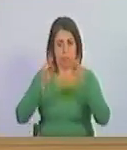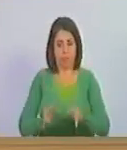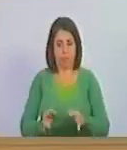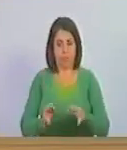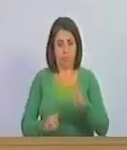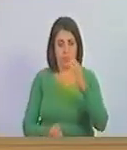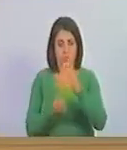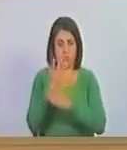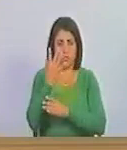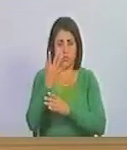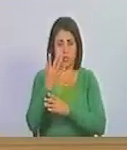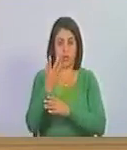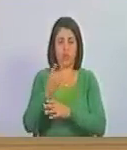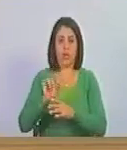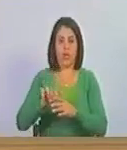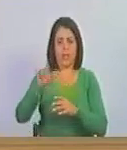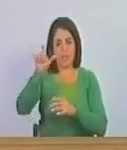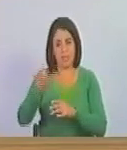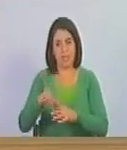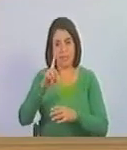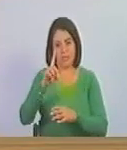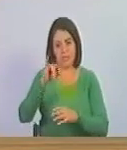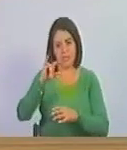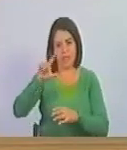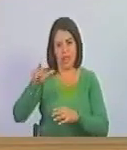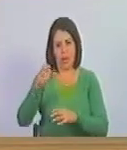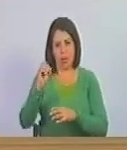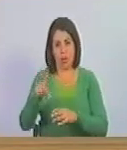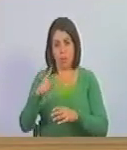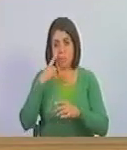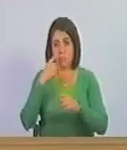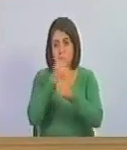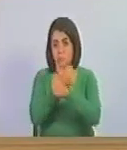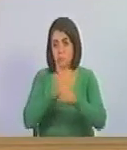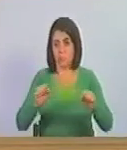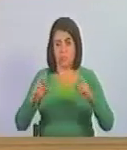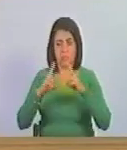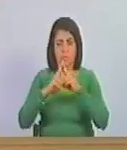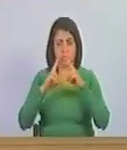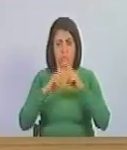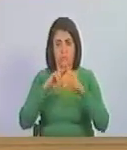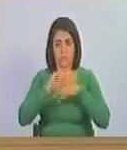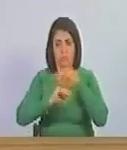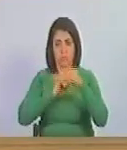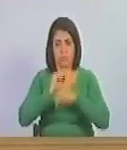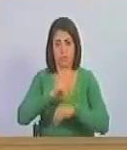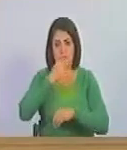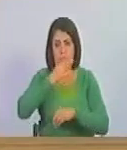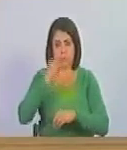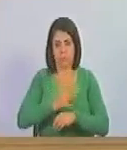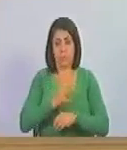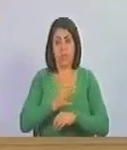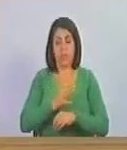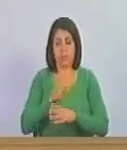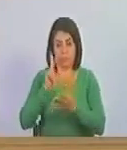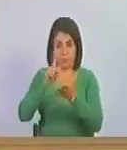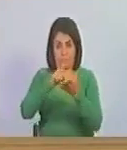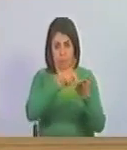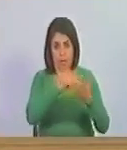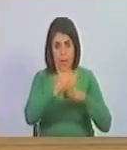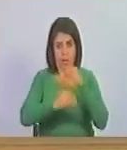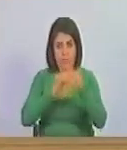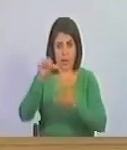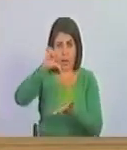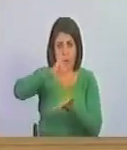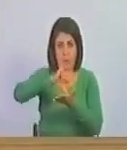refundadora de losada ya que es imposible conocerla se establece que los verdaderos artífices de la creación